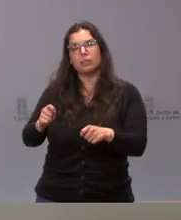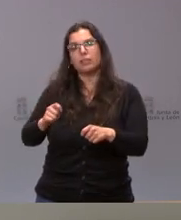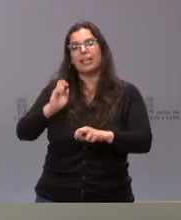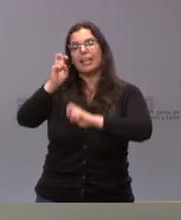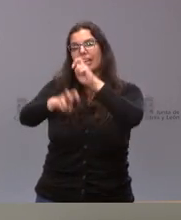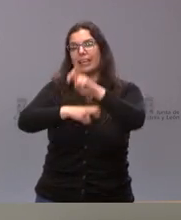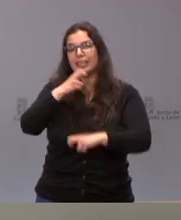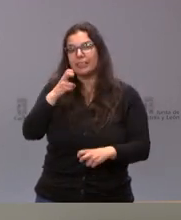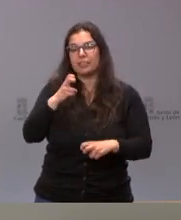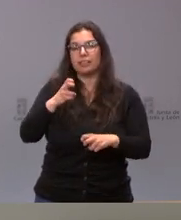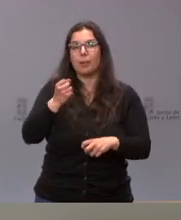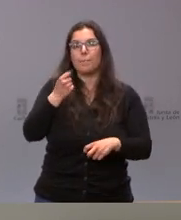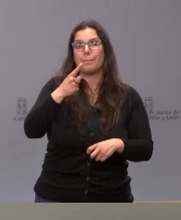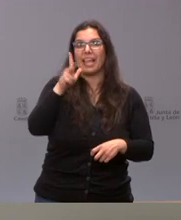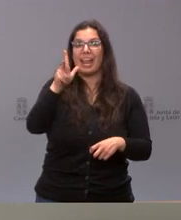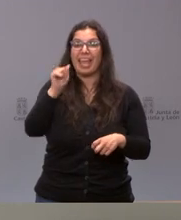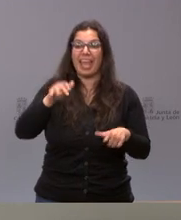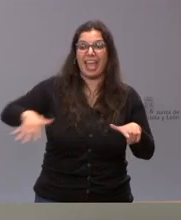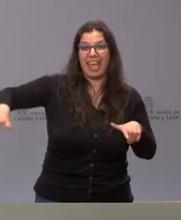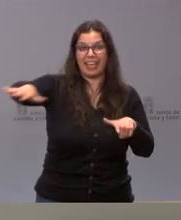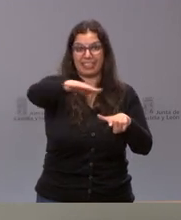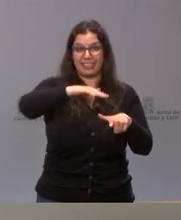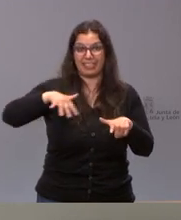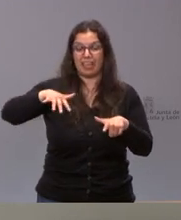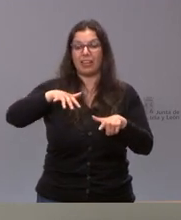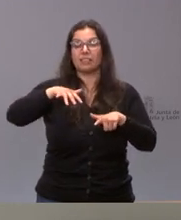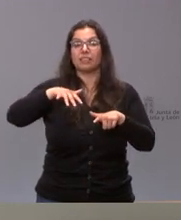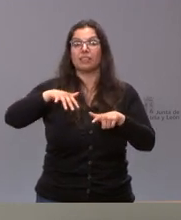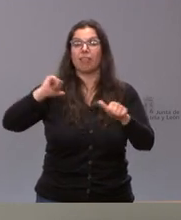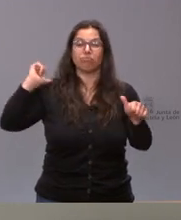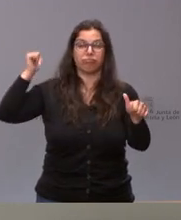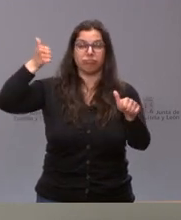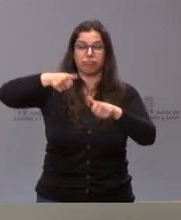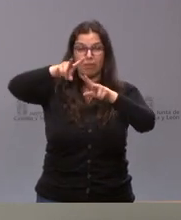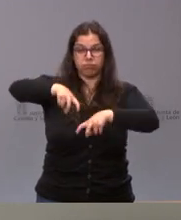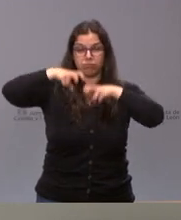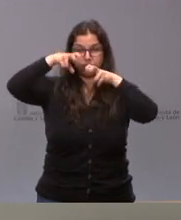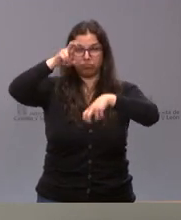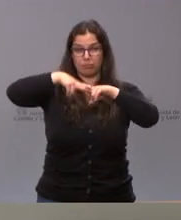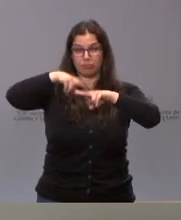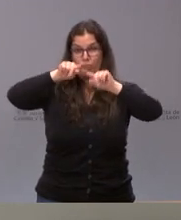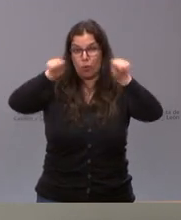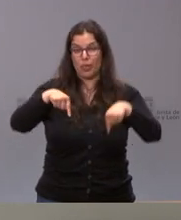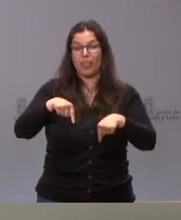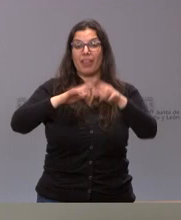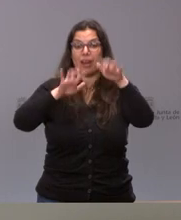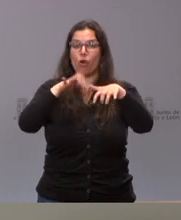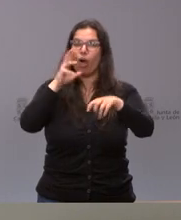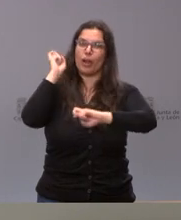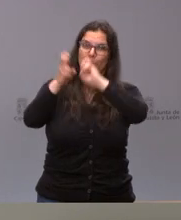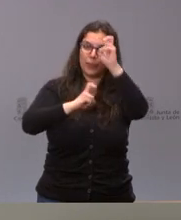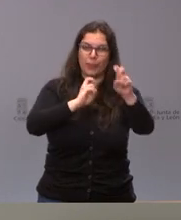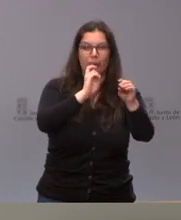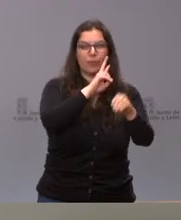de mil hectáreas de zonas degradadas por la minería del carbón en la provincia de León, el encargo a Traxa